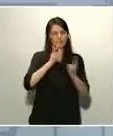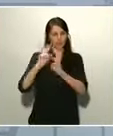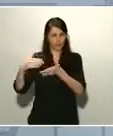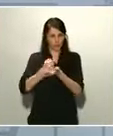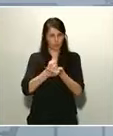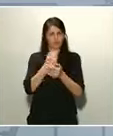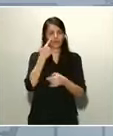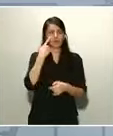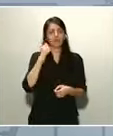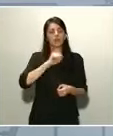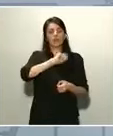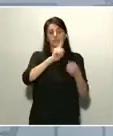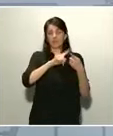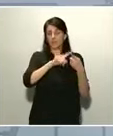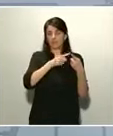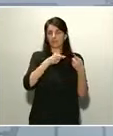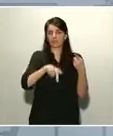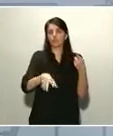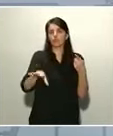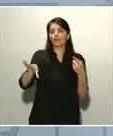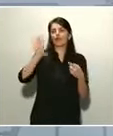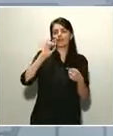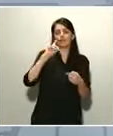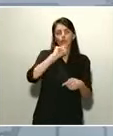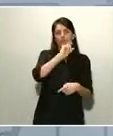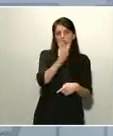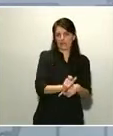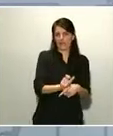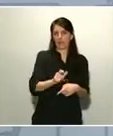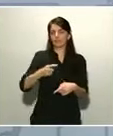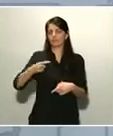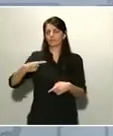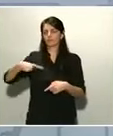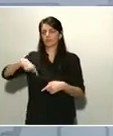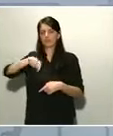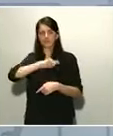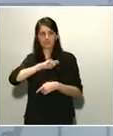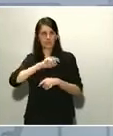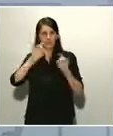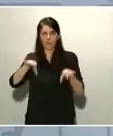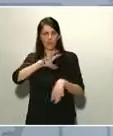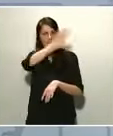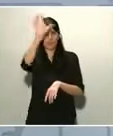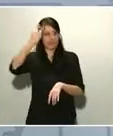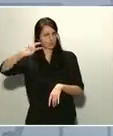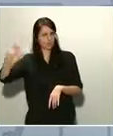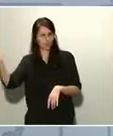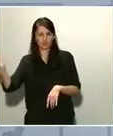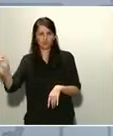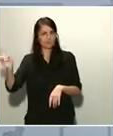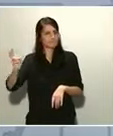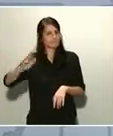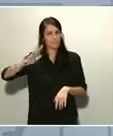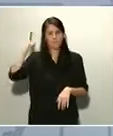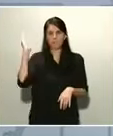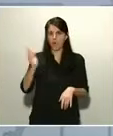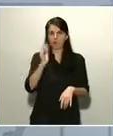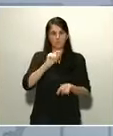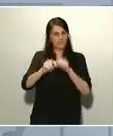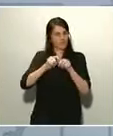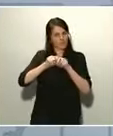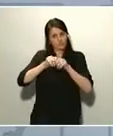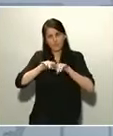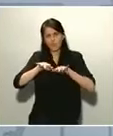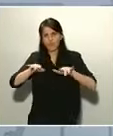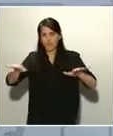Entiendo que, evidentemente, Italia y España, como otras muchas naciones, están sufriendo el embate del coronavirus. No solamente está Italia